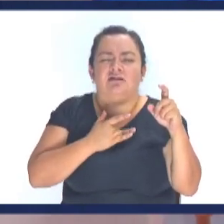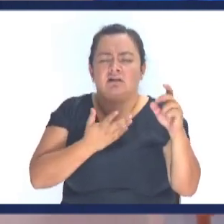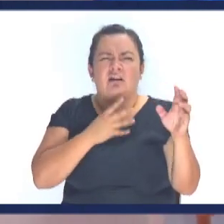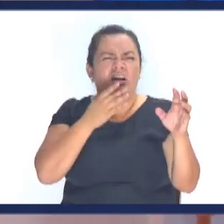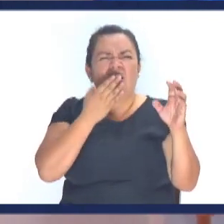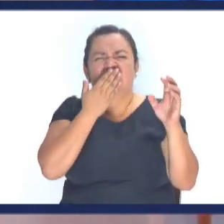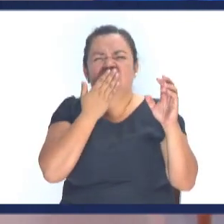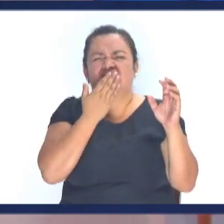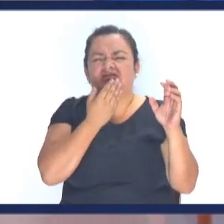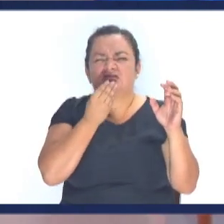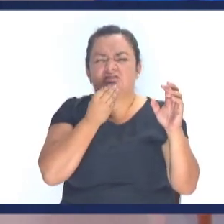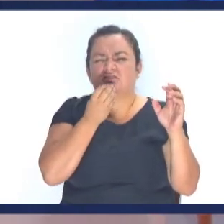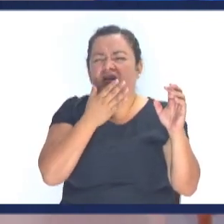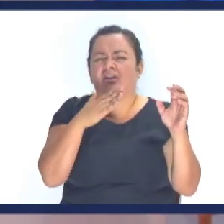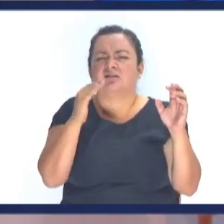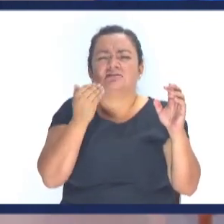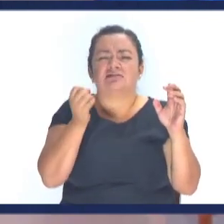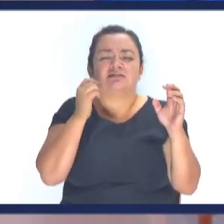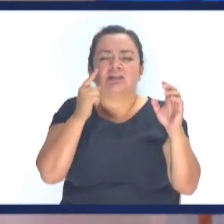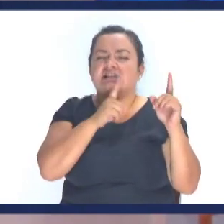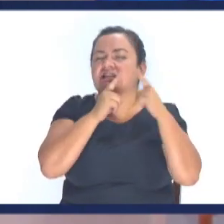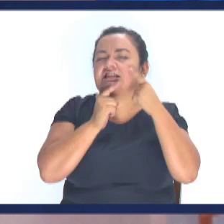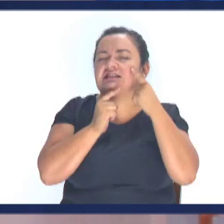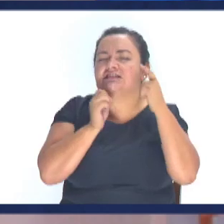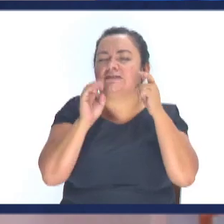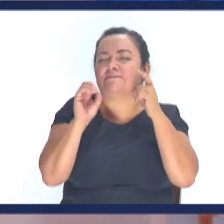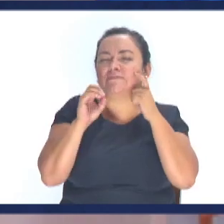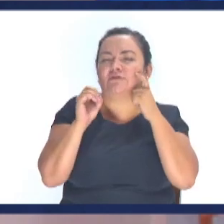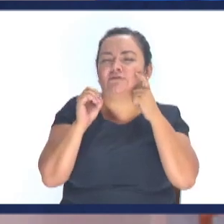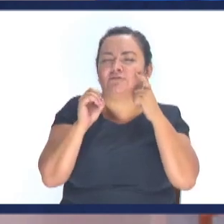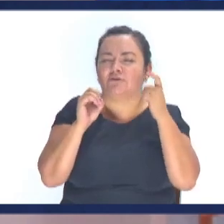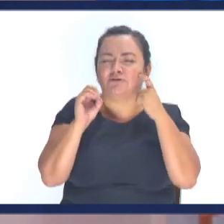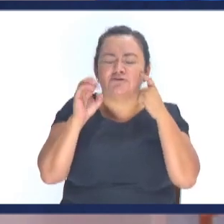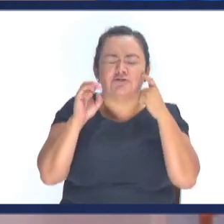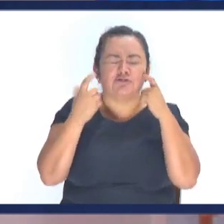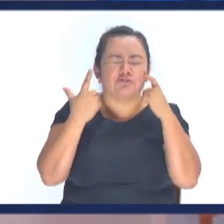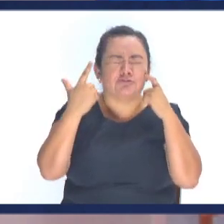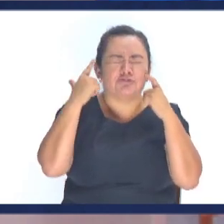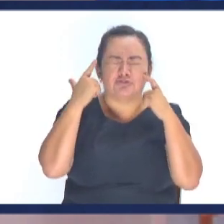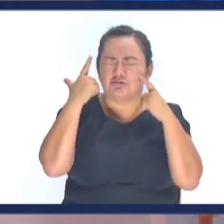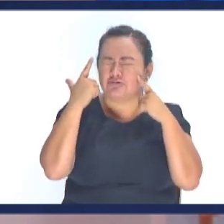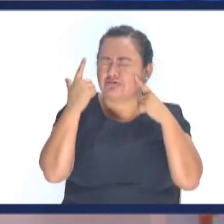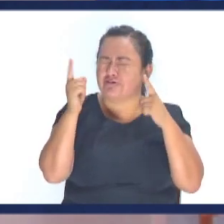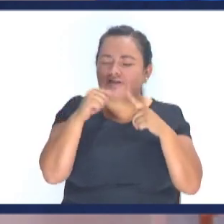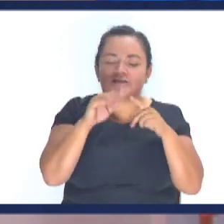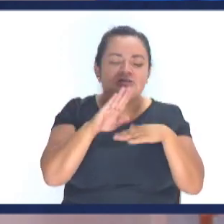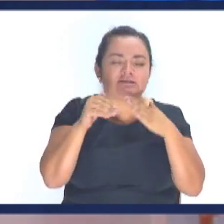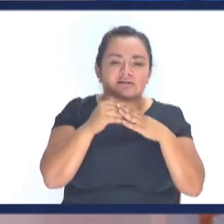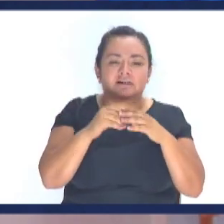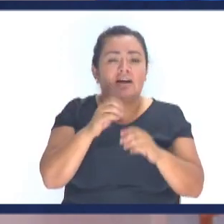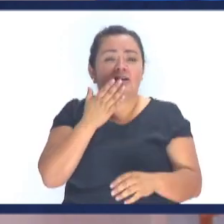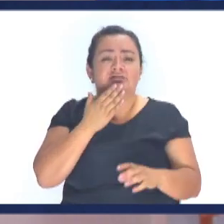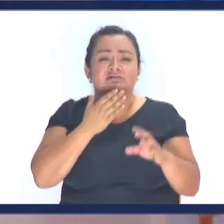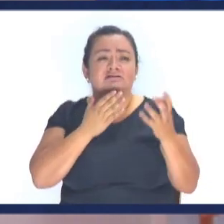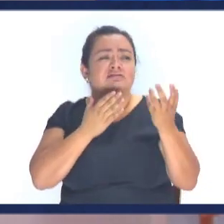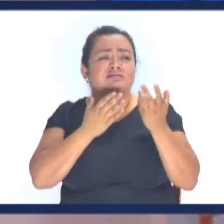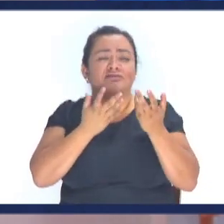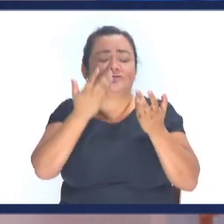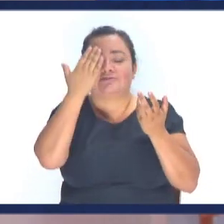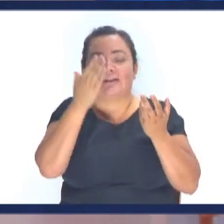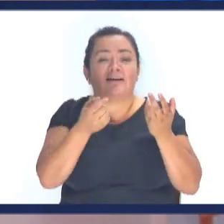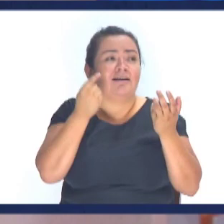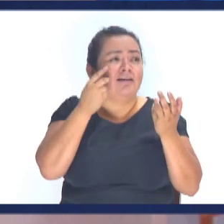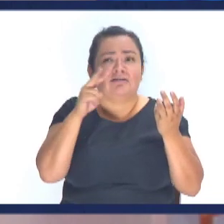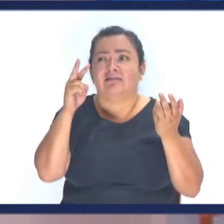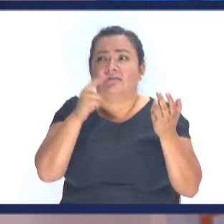Uno dice Ay a mi se me fue Pero nada Ay y el nervio Por aquí Y el otro dice Ay a mi me dolió Hasta la lengua Y el otro dice Mira yo no